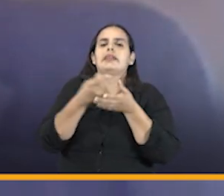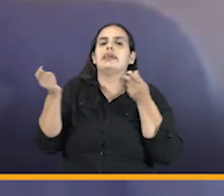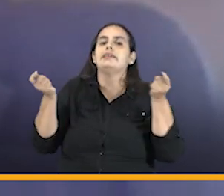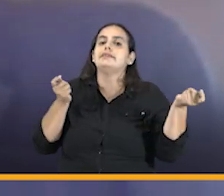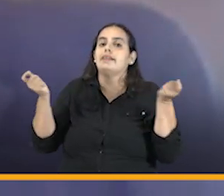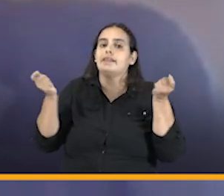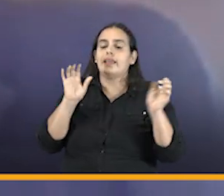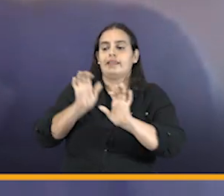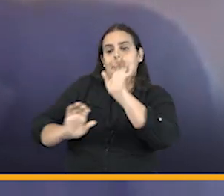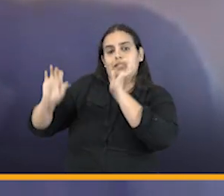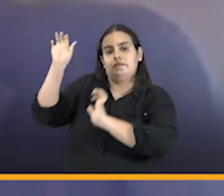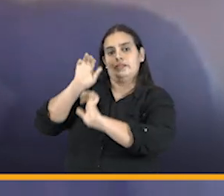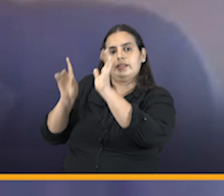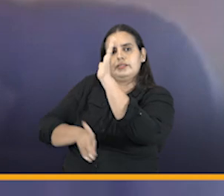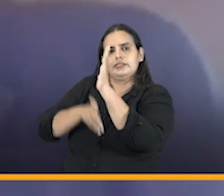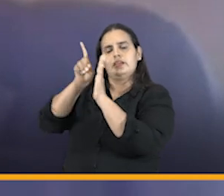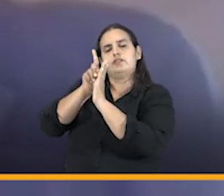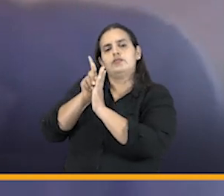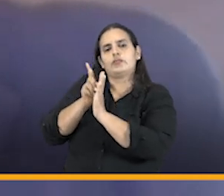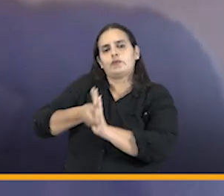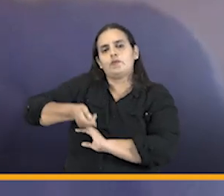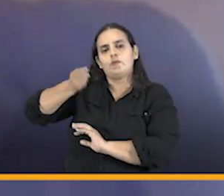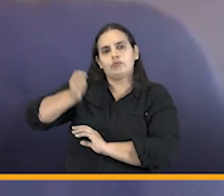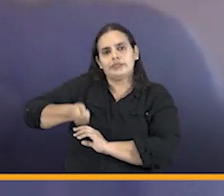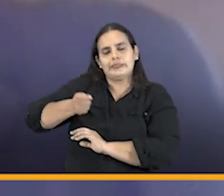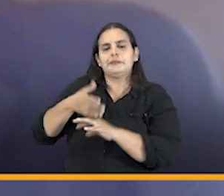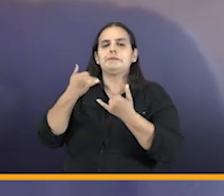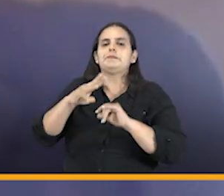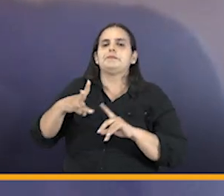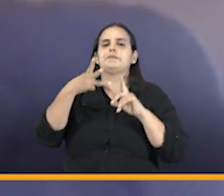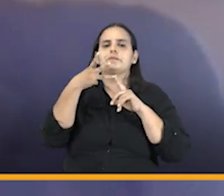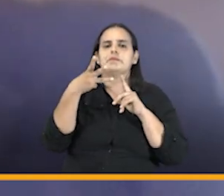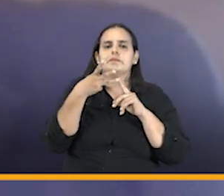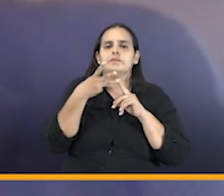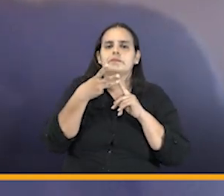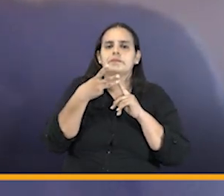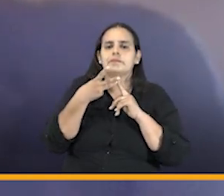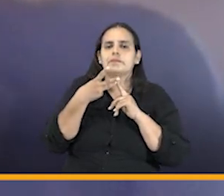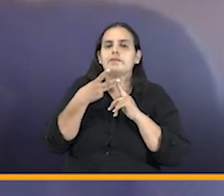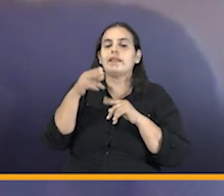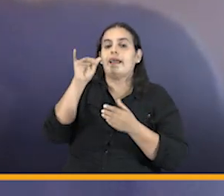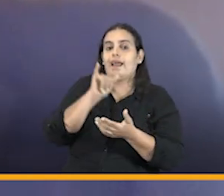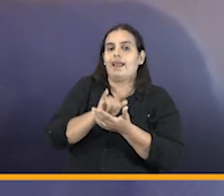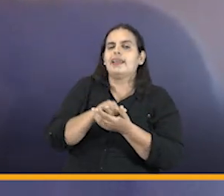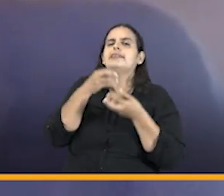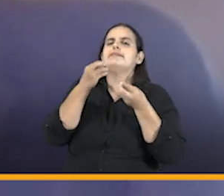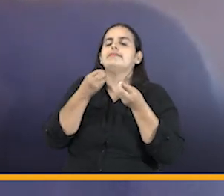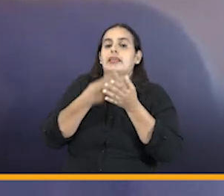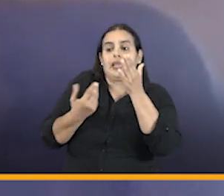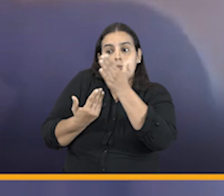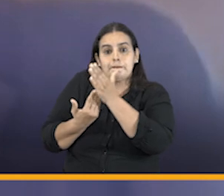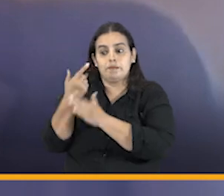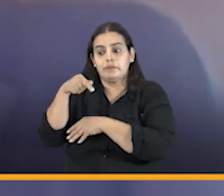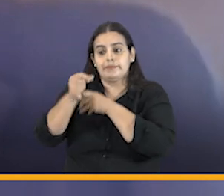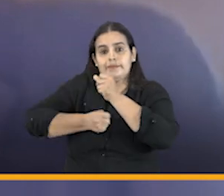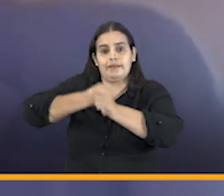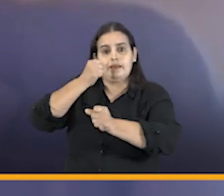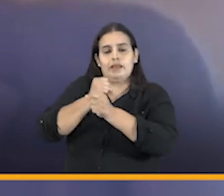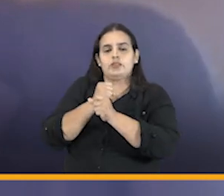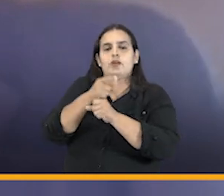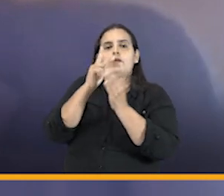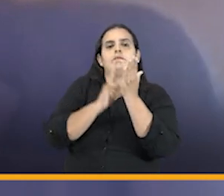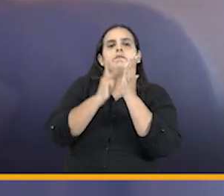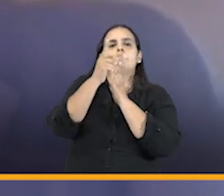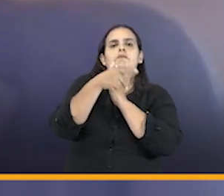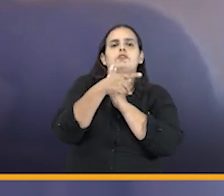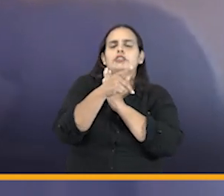estrategia de defensa en desarrollo de los procesos judiciales y tercero moch territorial dimos dimos inicio este año a un